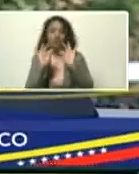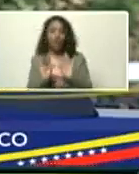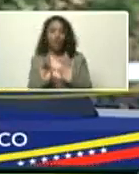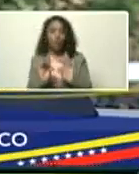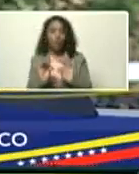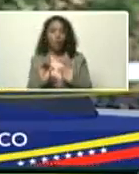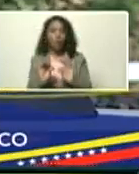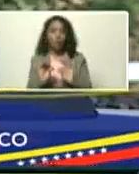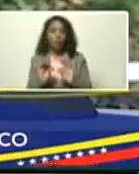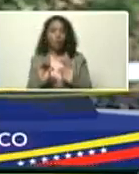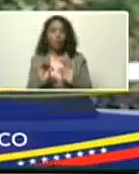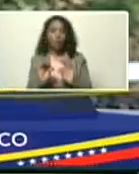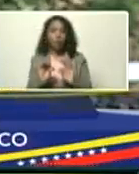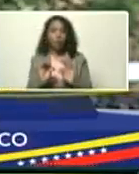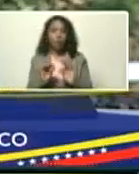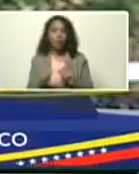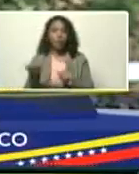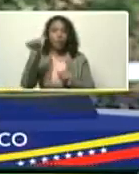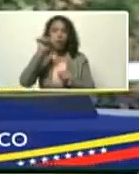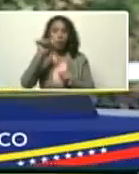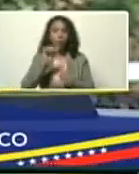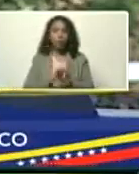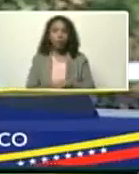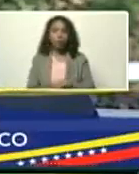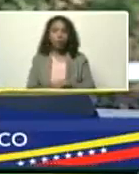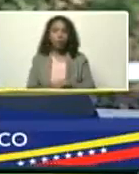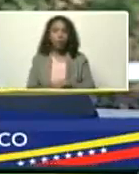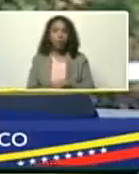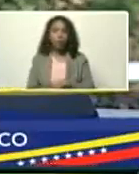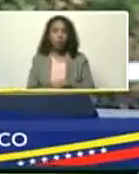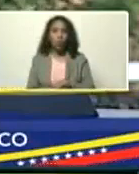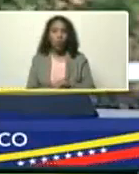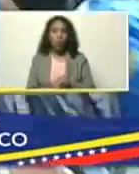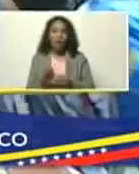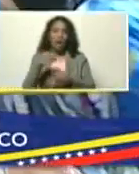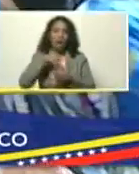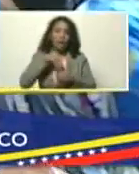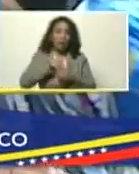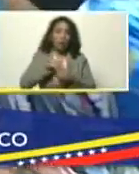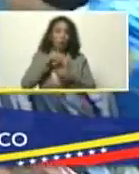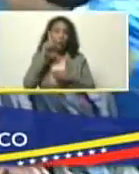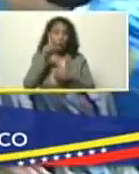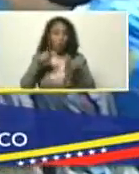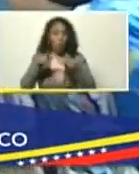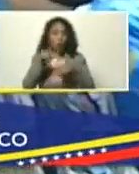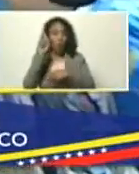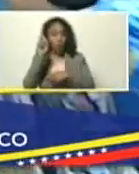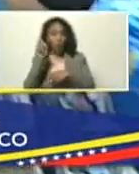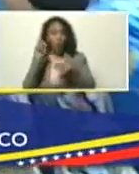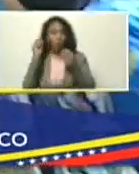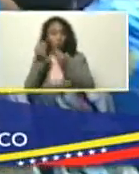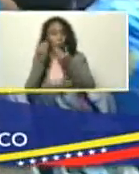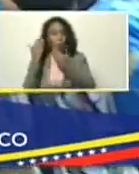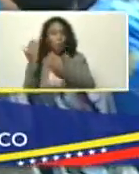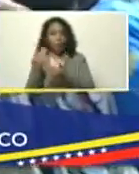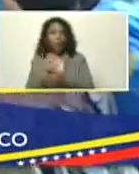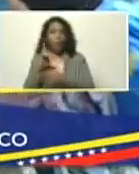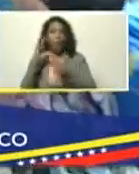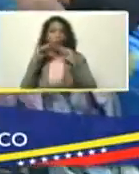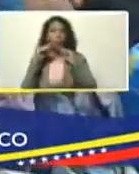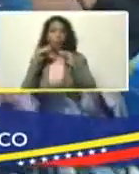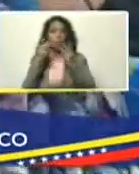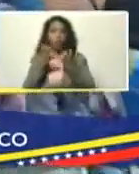de, depósito de agua, un manantial interno. Ese es uno de los destinos, ese es uno de los destinos. Ese es uno. Cuando, cuando hablamos de